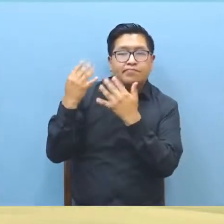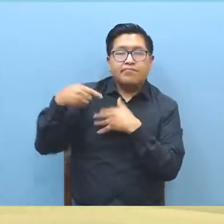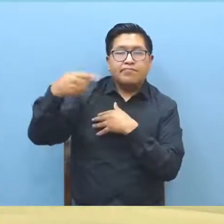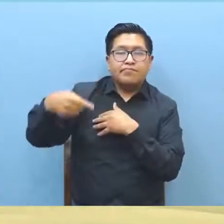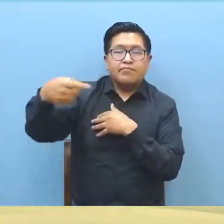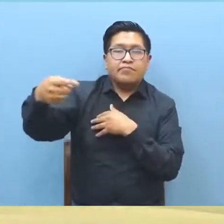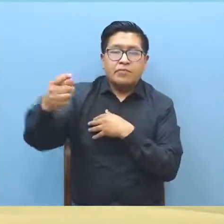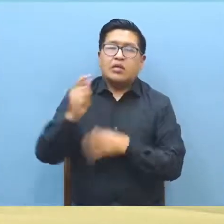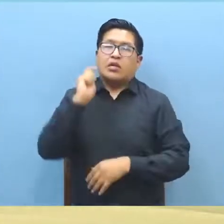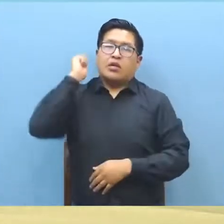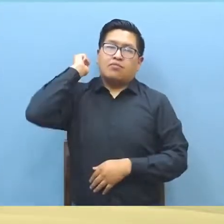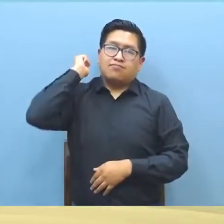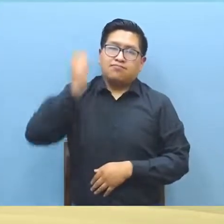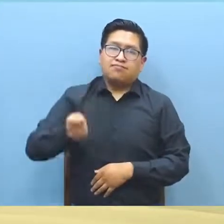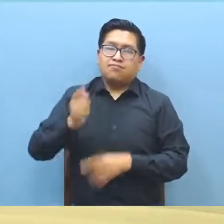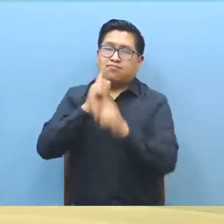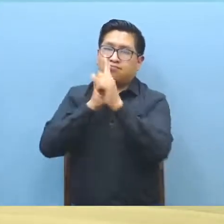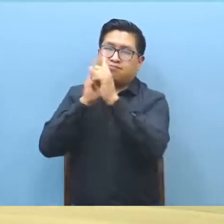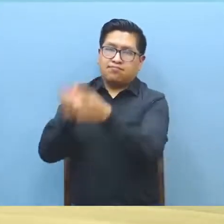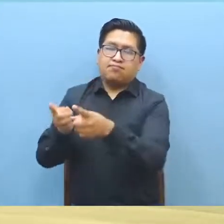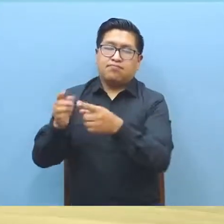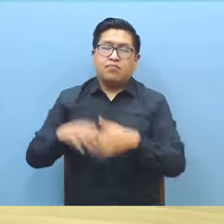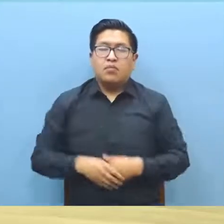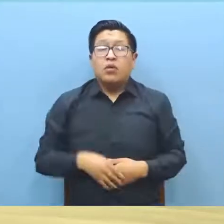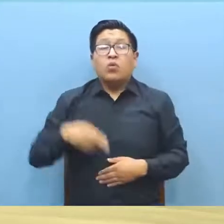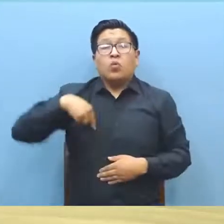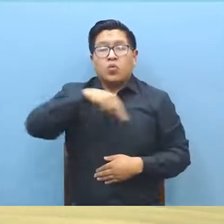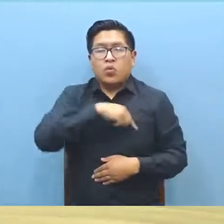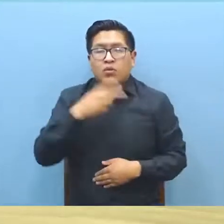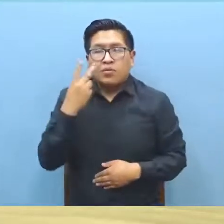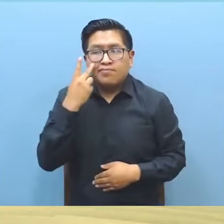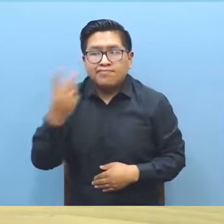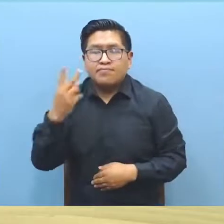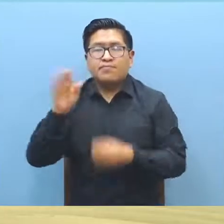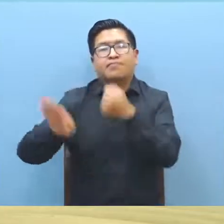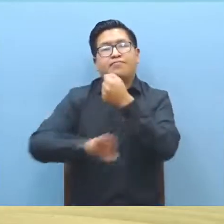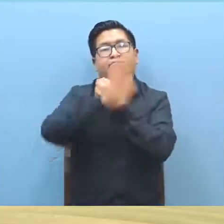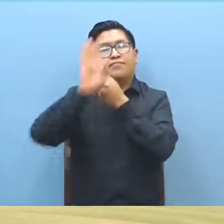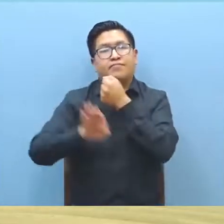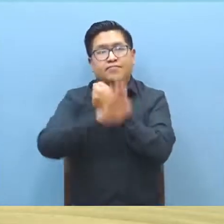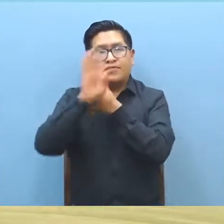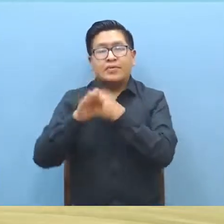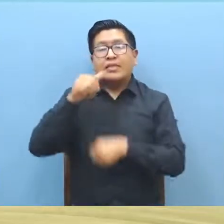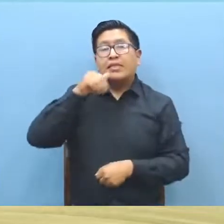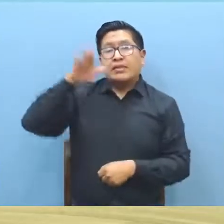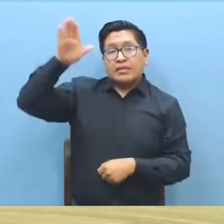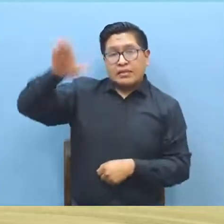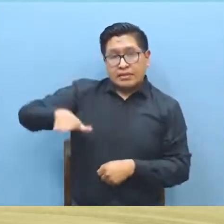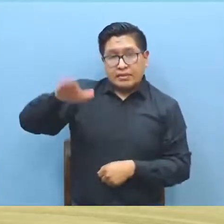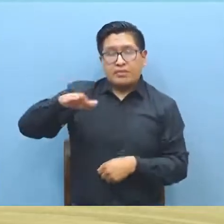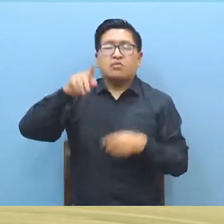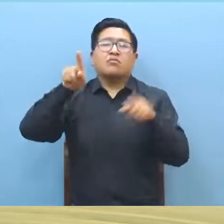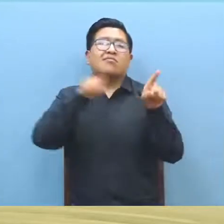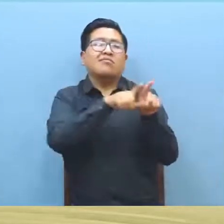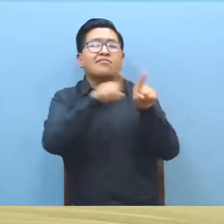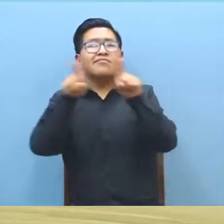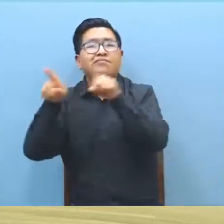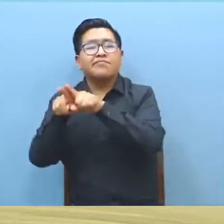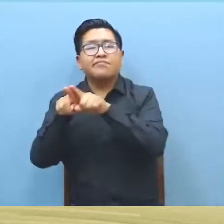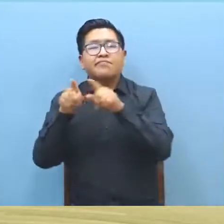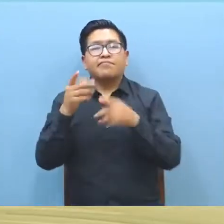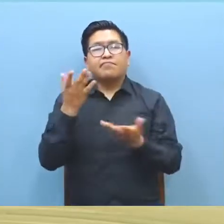medidas cautelares. Se ha verificado la contención necesaria por parte de la Defensoría de la Niñez a la víctima y la aplicación de las